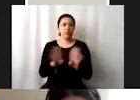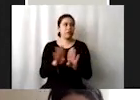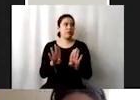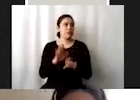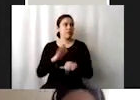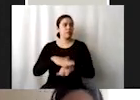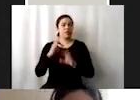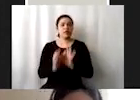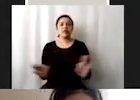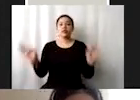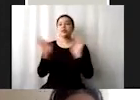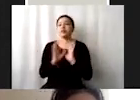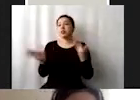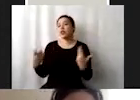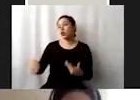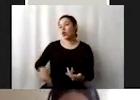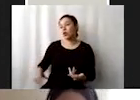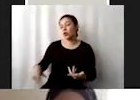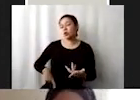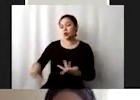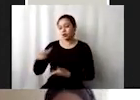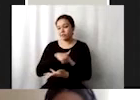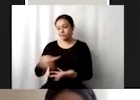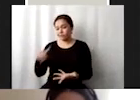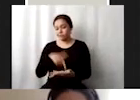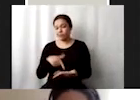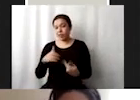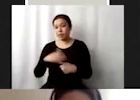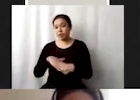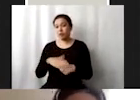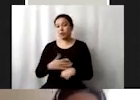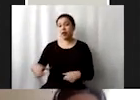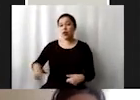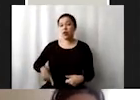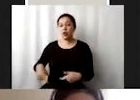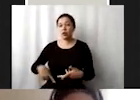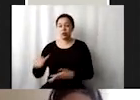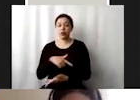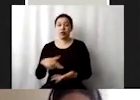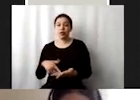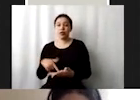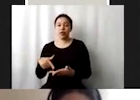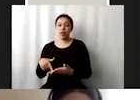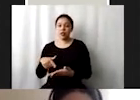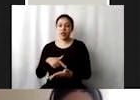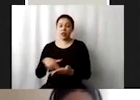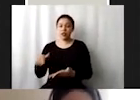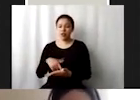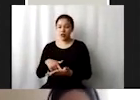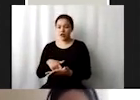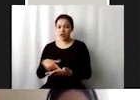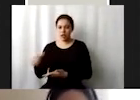quisieron hacer los gobiernos locales sobre todo cuando los gobiernos locales no tuvieron mucho apoyo de gobiernos centrales